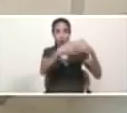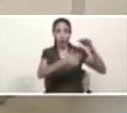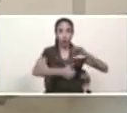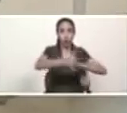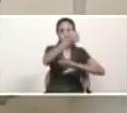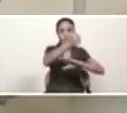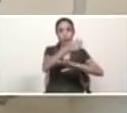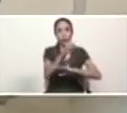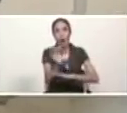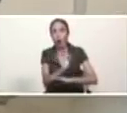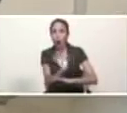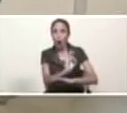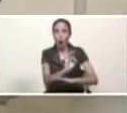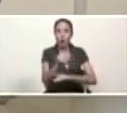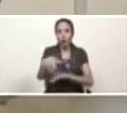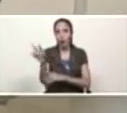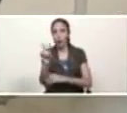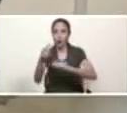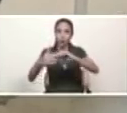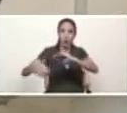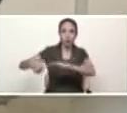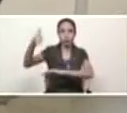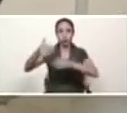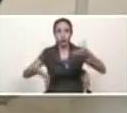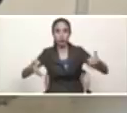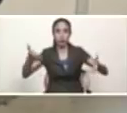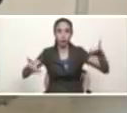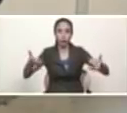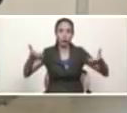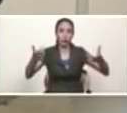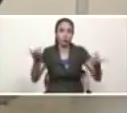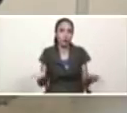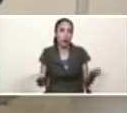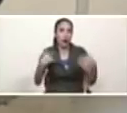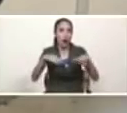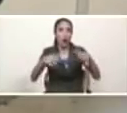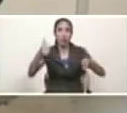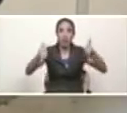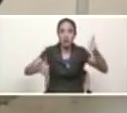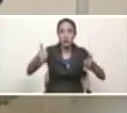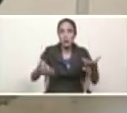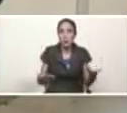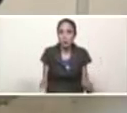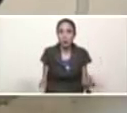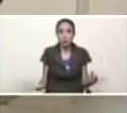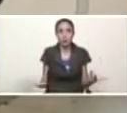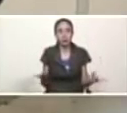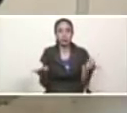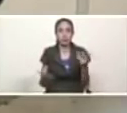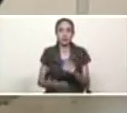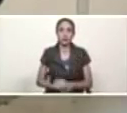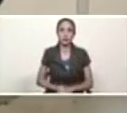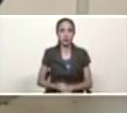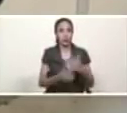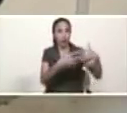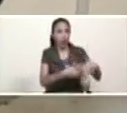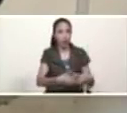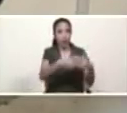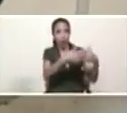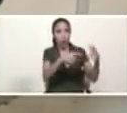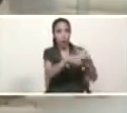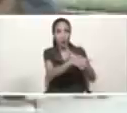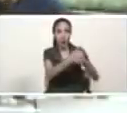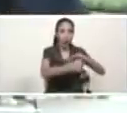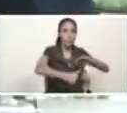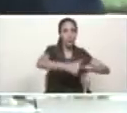imposible desde el punto de vista del siglo XXI o habrá un mundo multipolar donde florezcan todas las corrientes de pensamiento